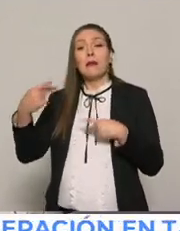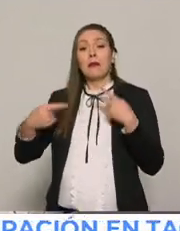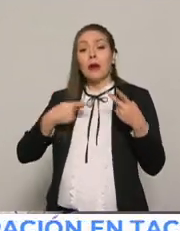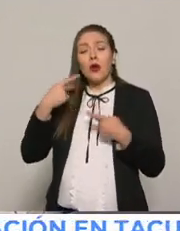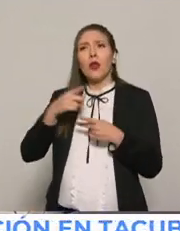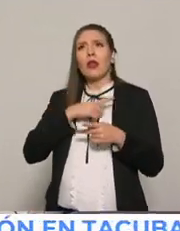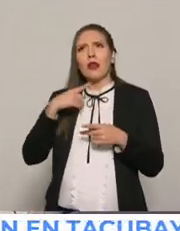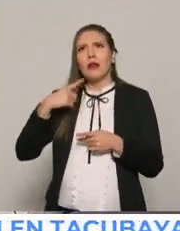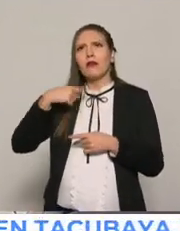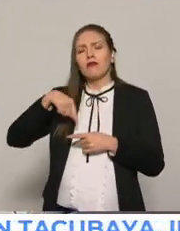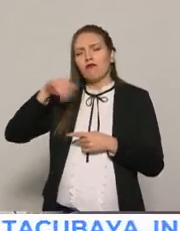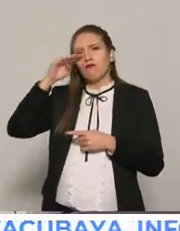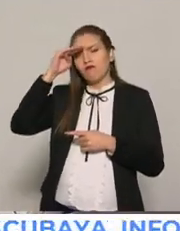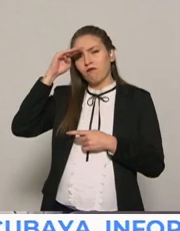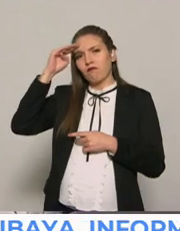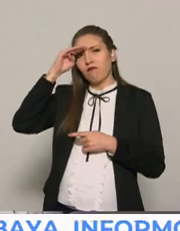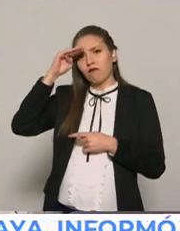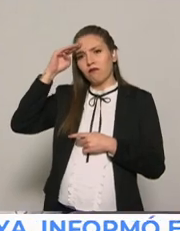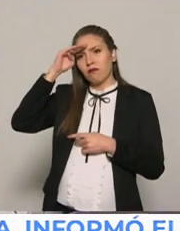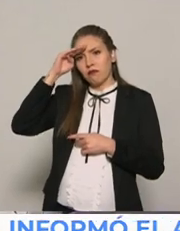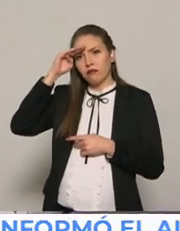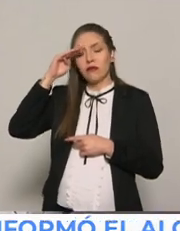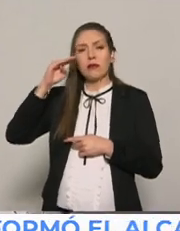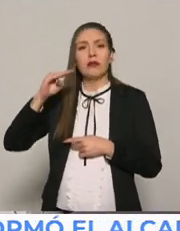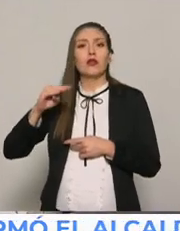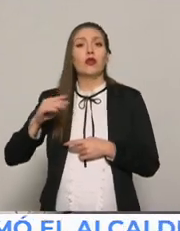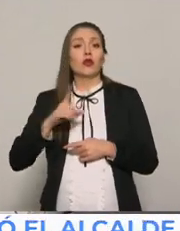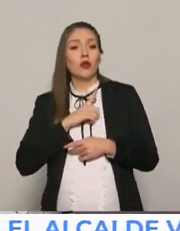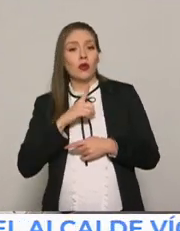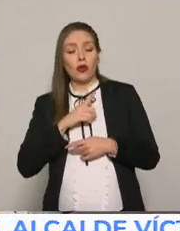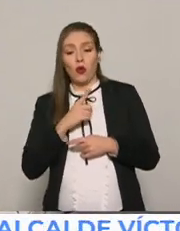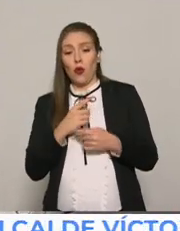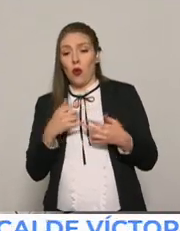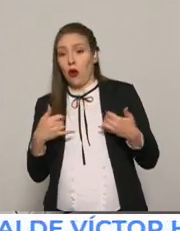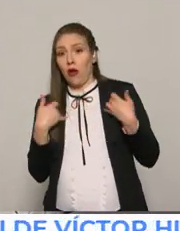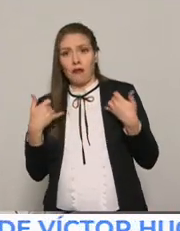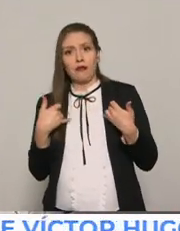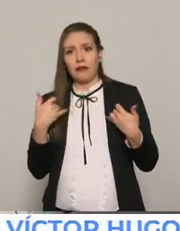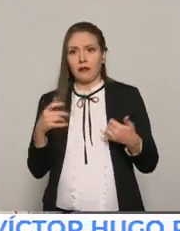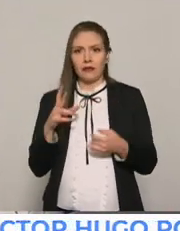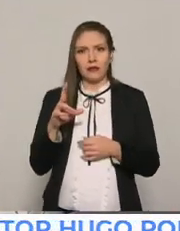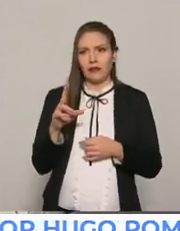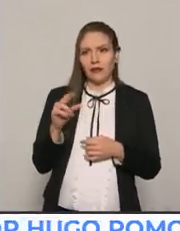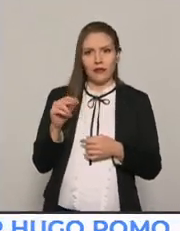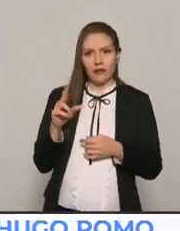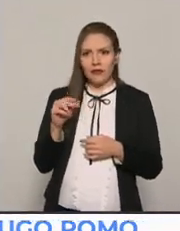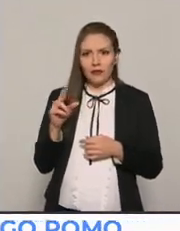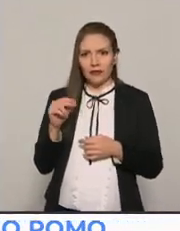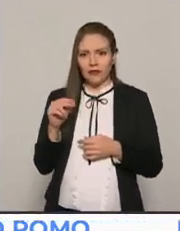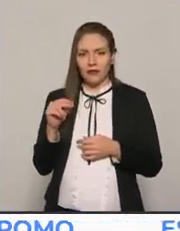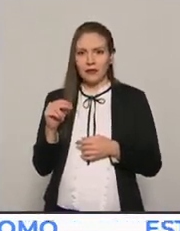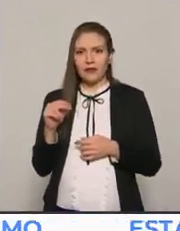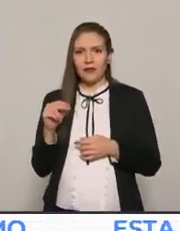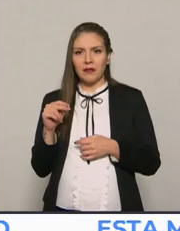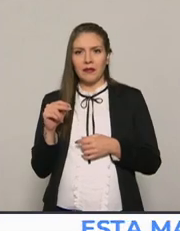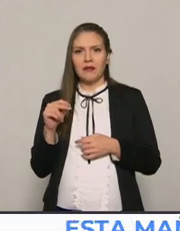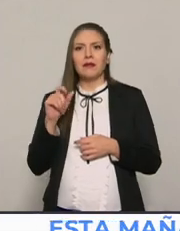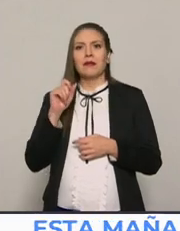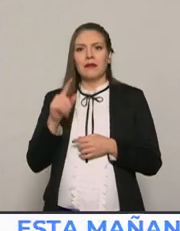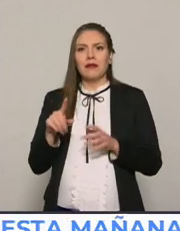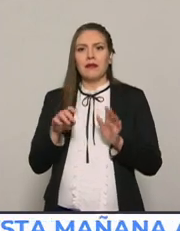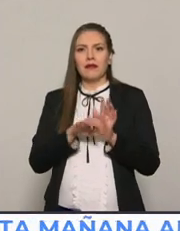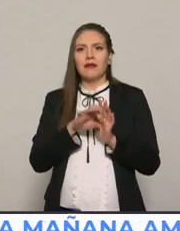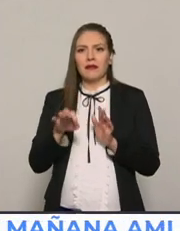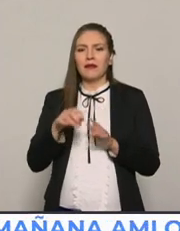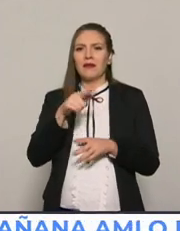siempre, no solamente como adolescentes, sino, bueno, la pregunta, la encuesta de este día es una de las que mejor ejemplifica